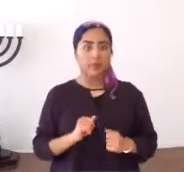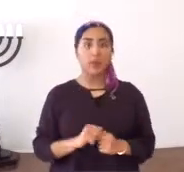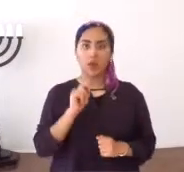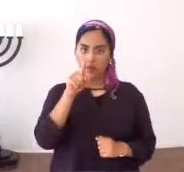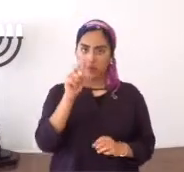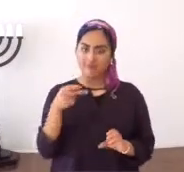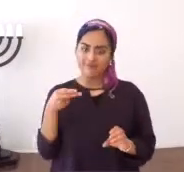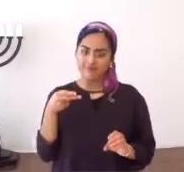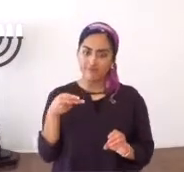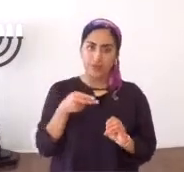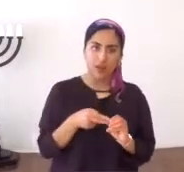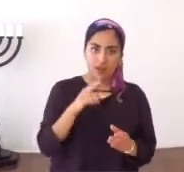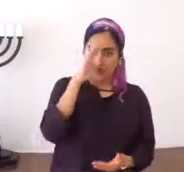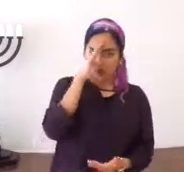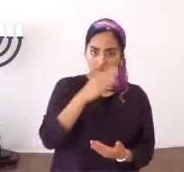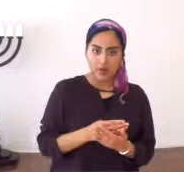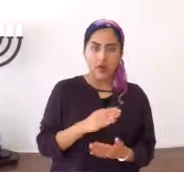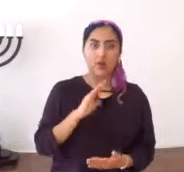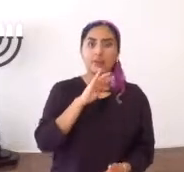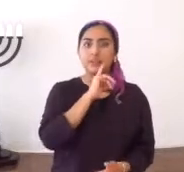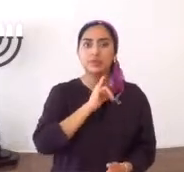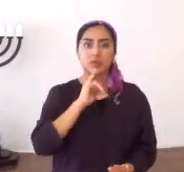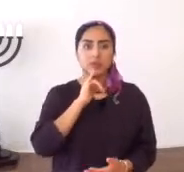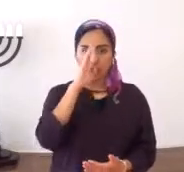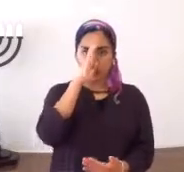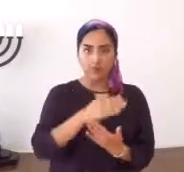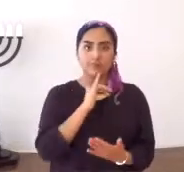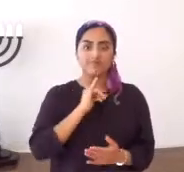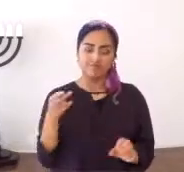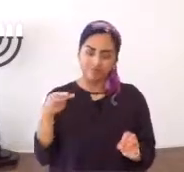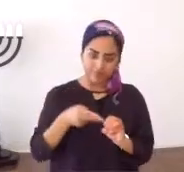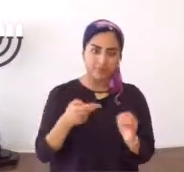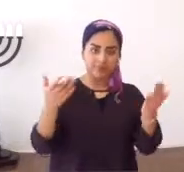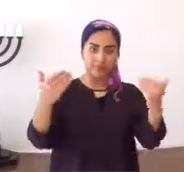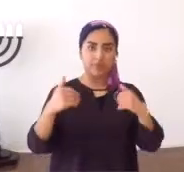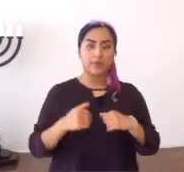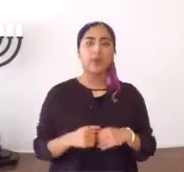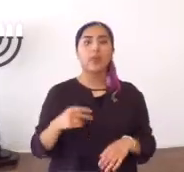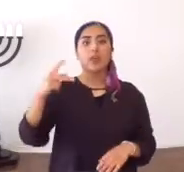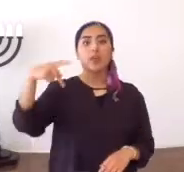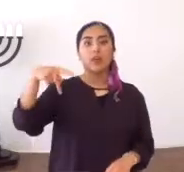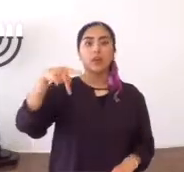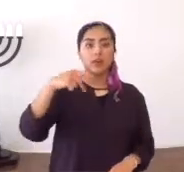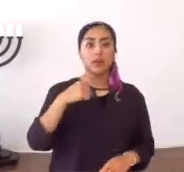hijos, o sea, aparte usted, de los hijos, de los Benetrael, de los hijos de Israel,